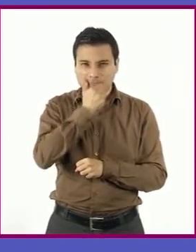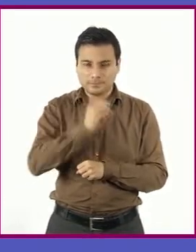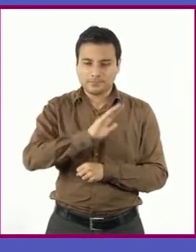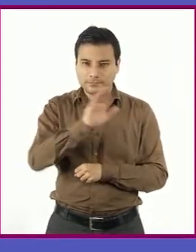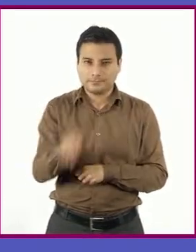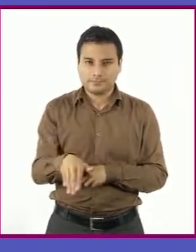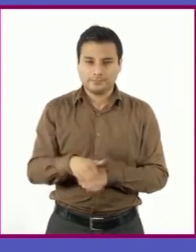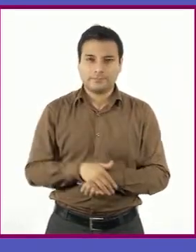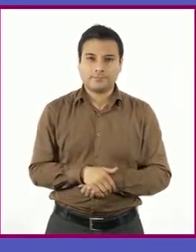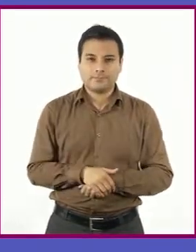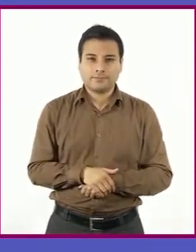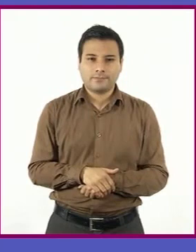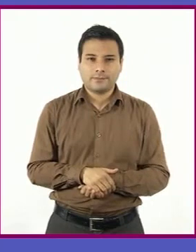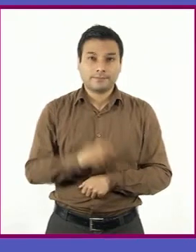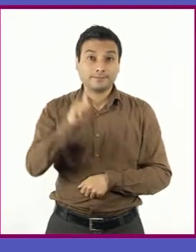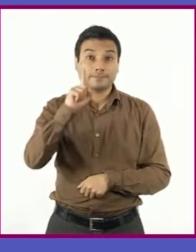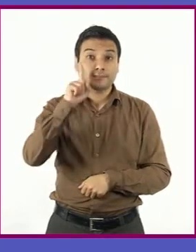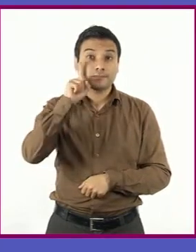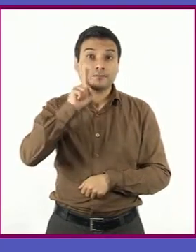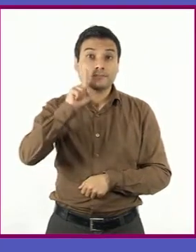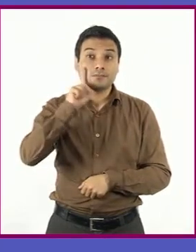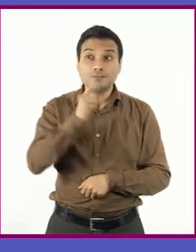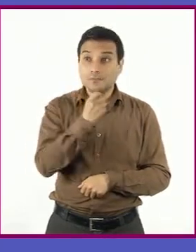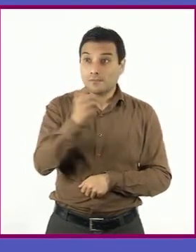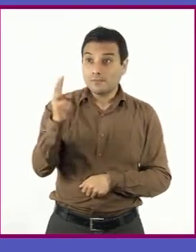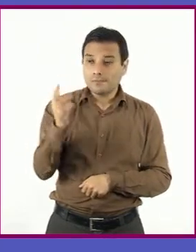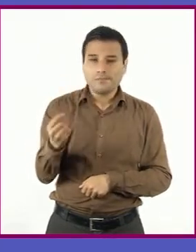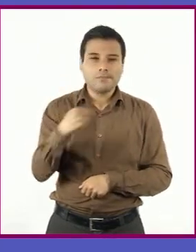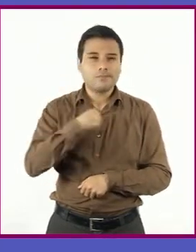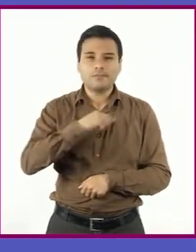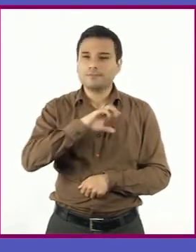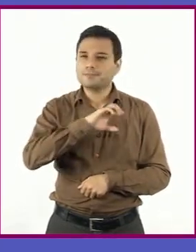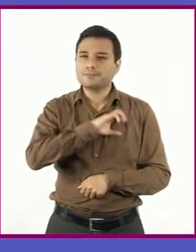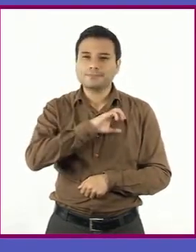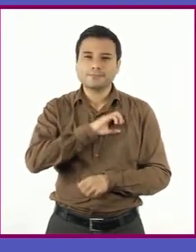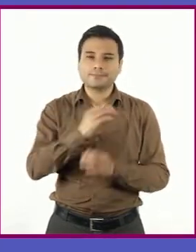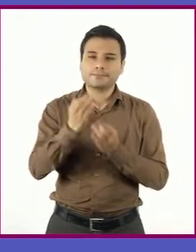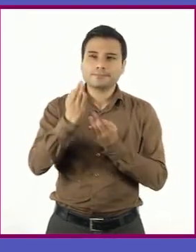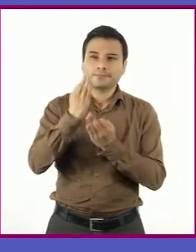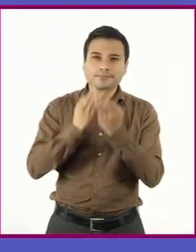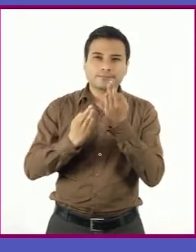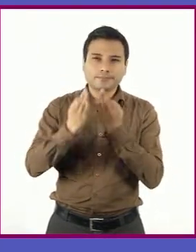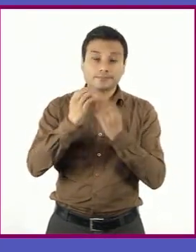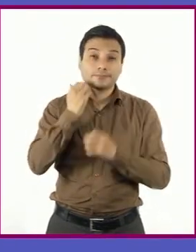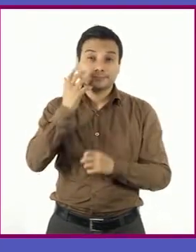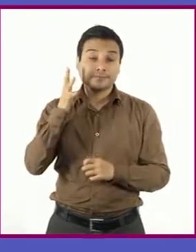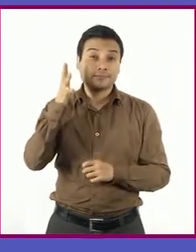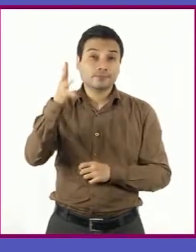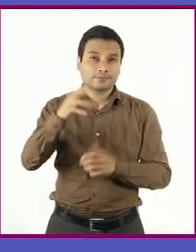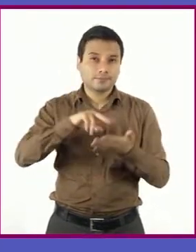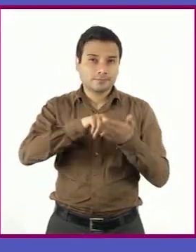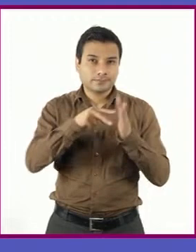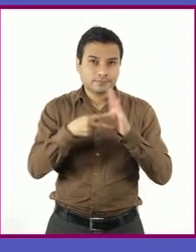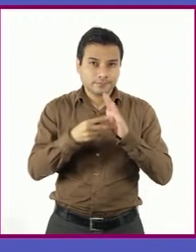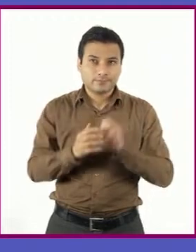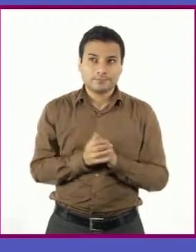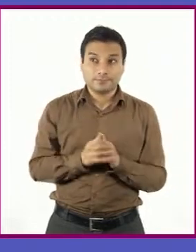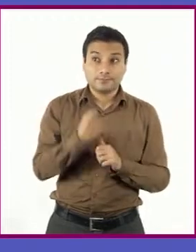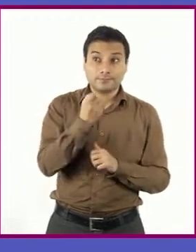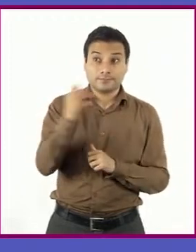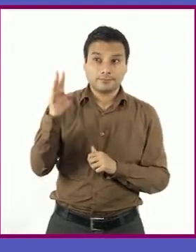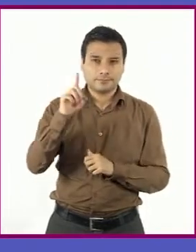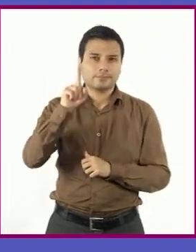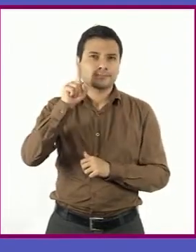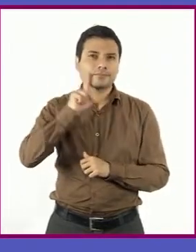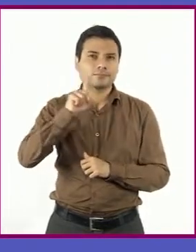murió. Crecí entre mujeres que me adoraban. Querían que fuera ingeniero. Ellas habían tenido dinero,